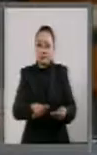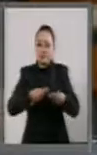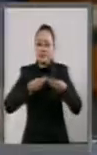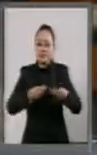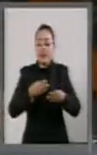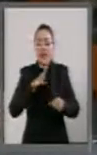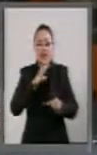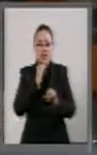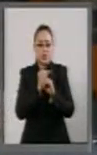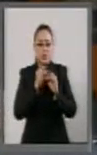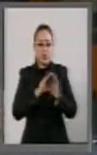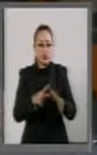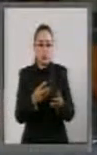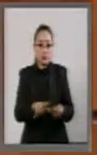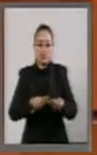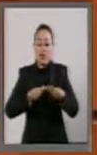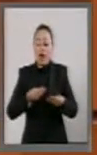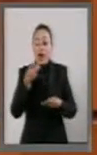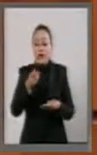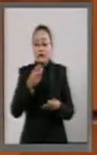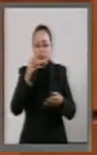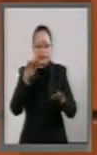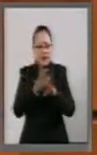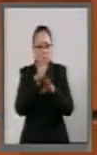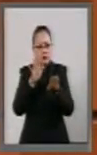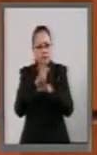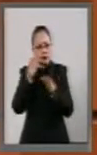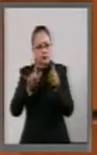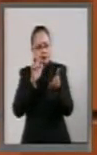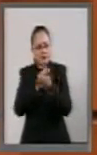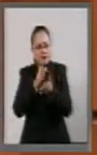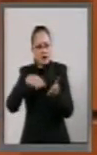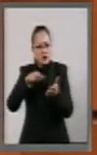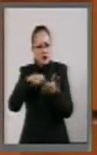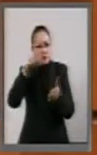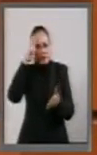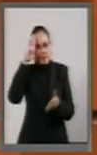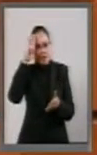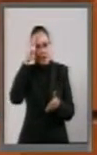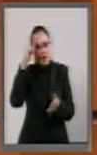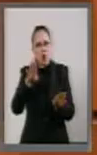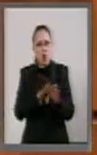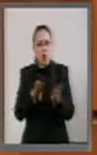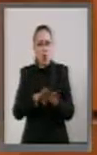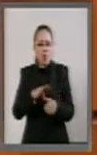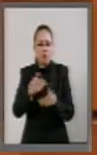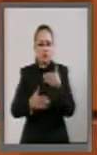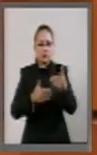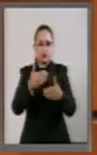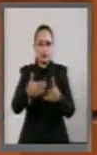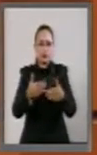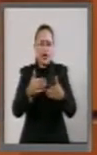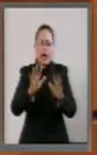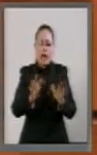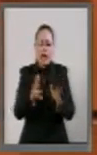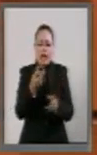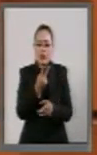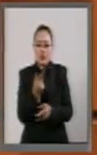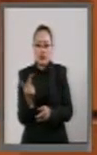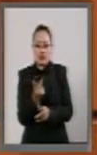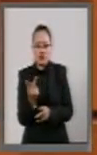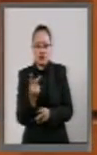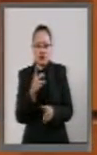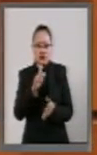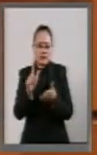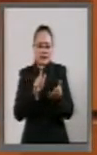con toda esta serie de modificaciones que nos imaginamos cómo cerraremos el círculo de estas dos grandes